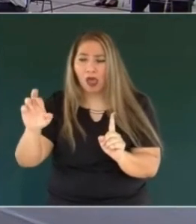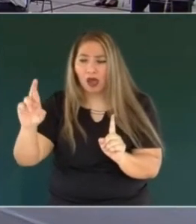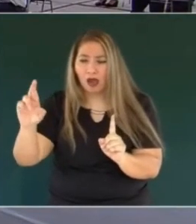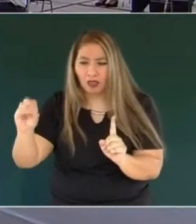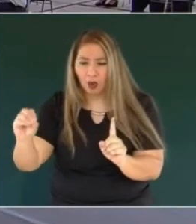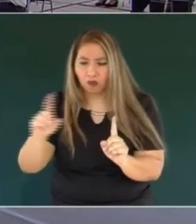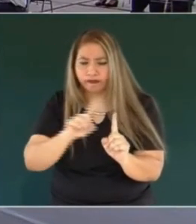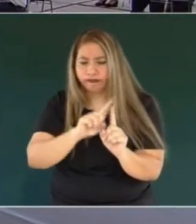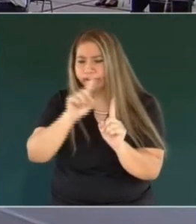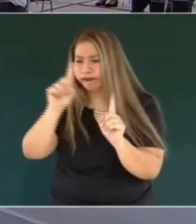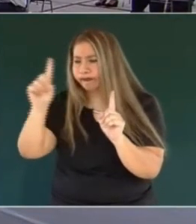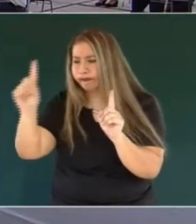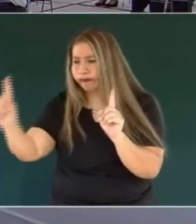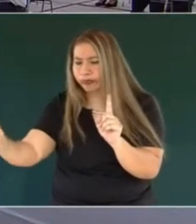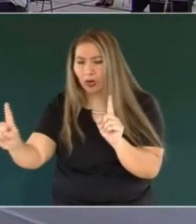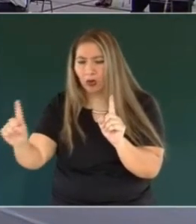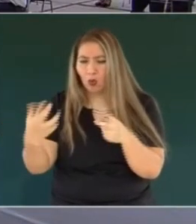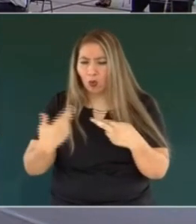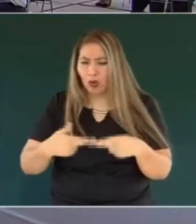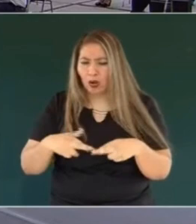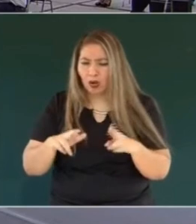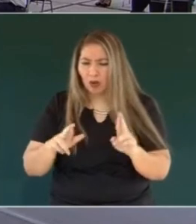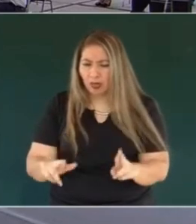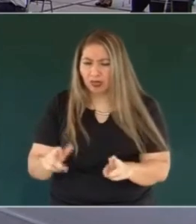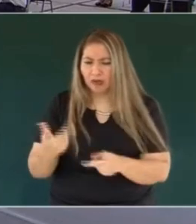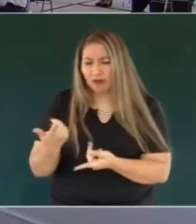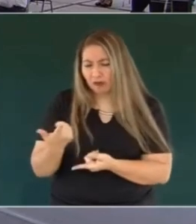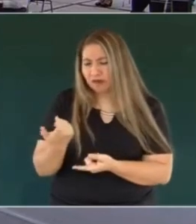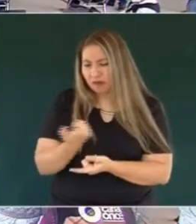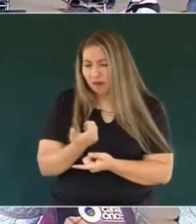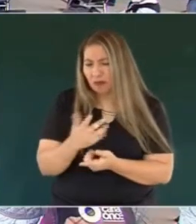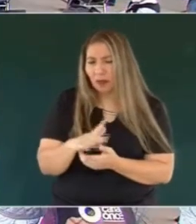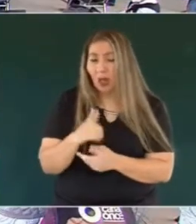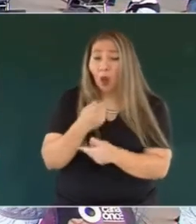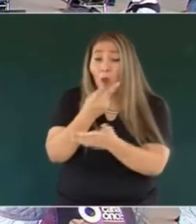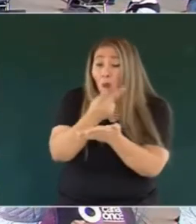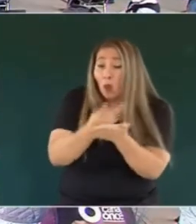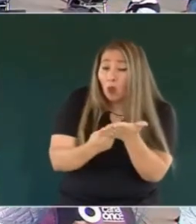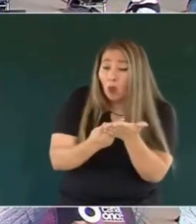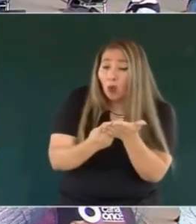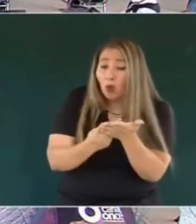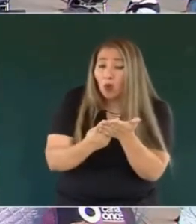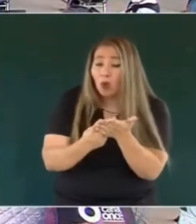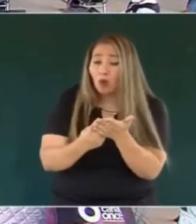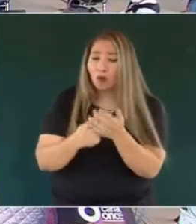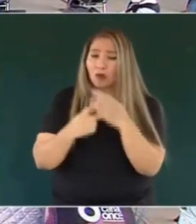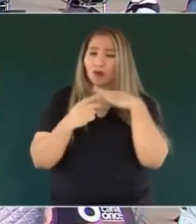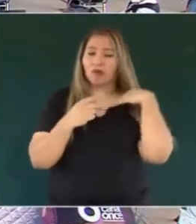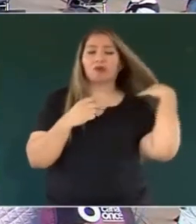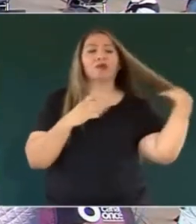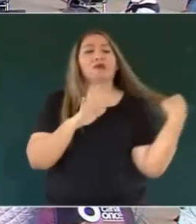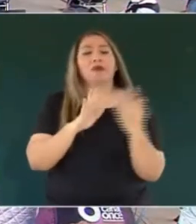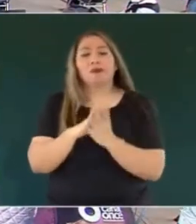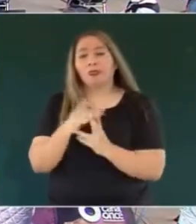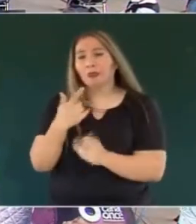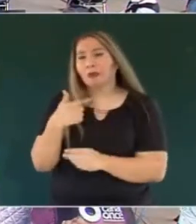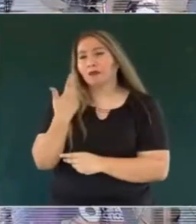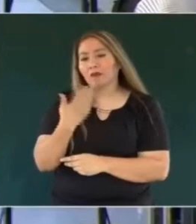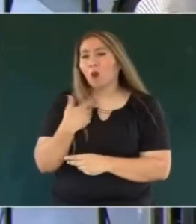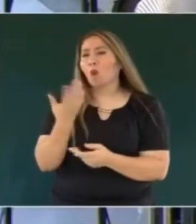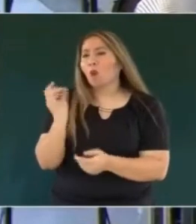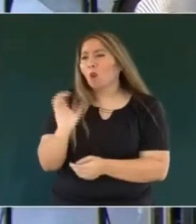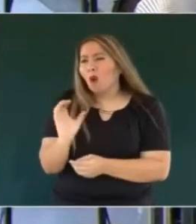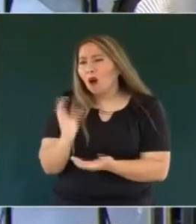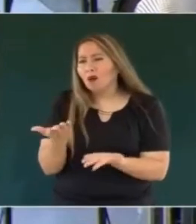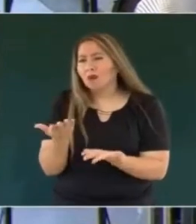conurbada y pues esto iba a representar una economía para las familias. El programa que tengo a mi cargo es de asistencia social y se cansa la gente de decirme